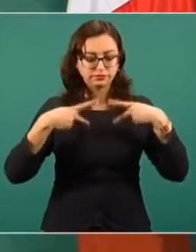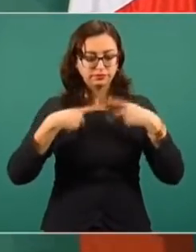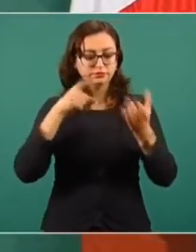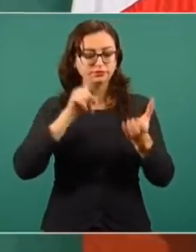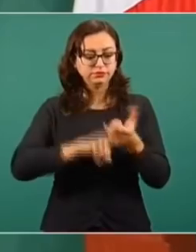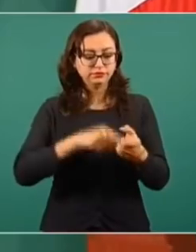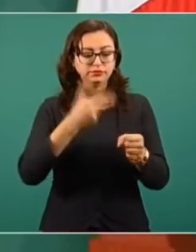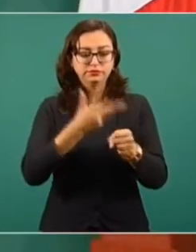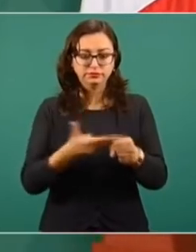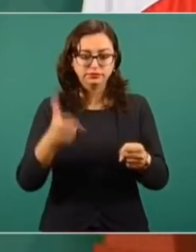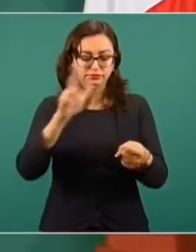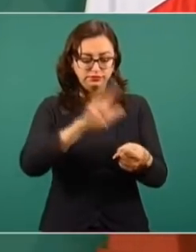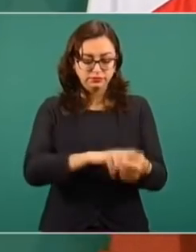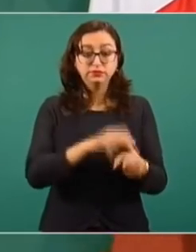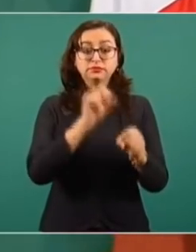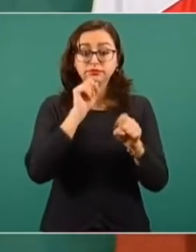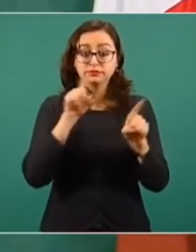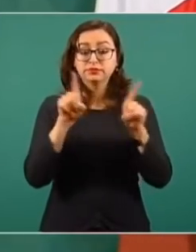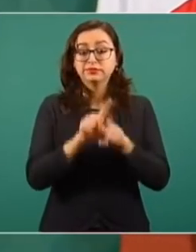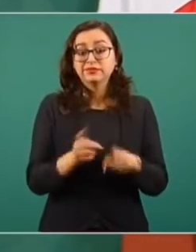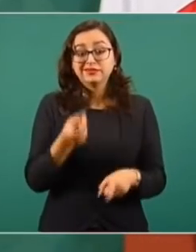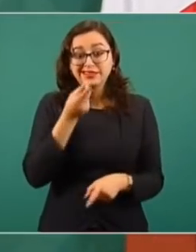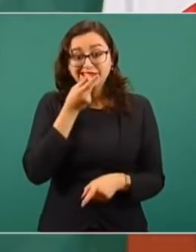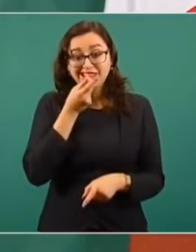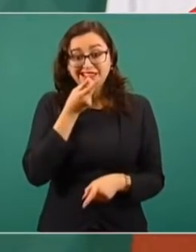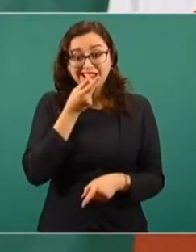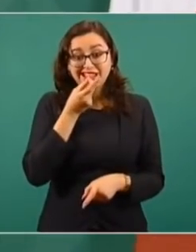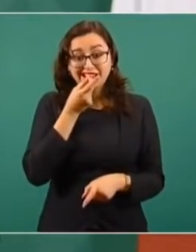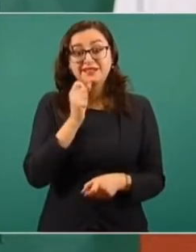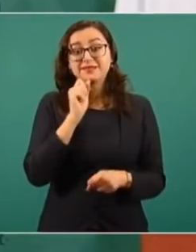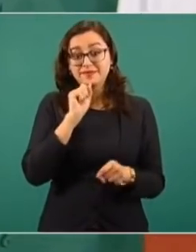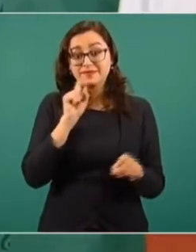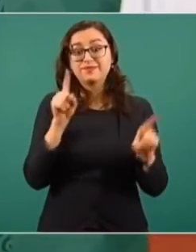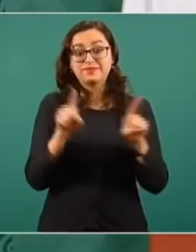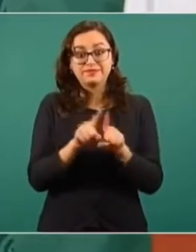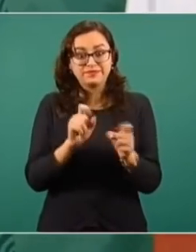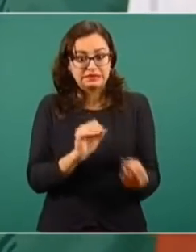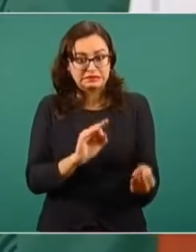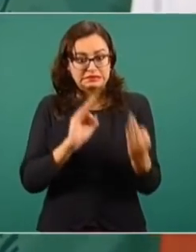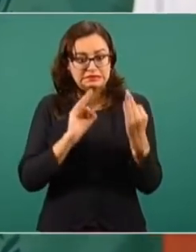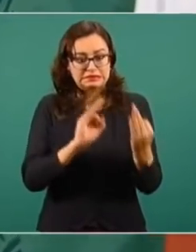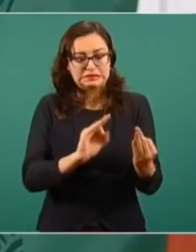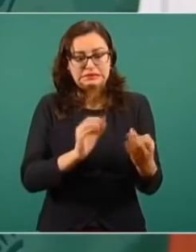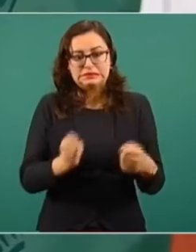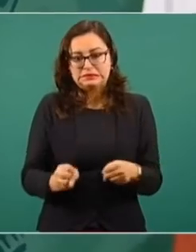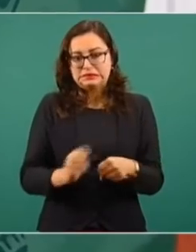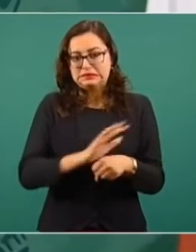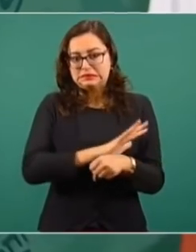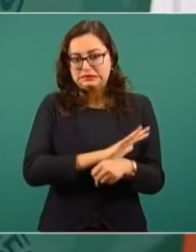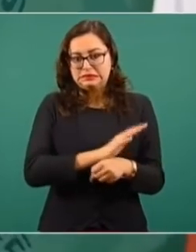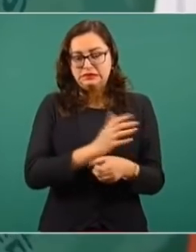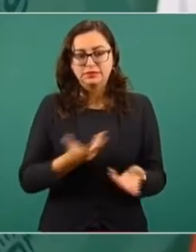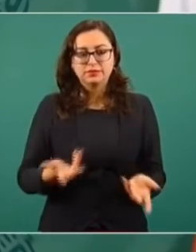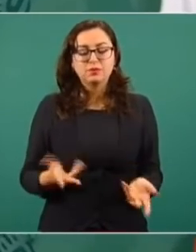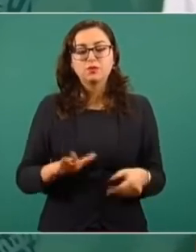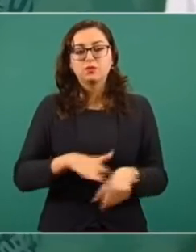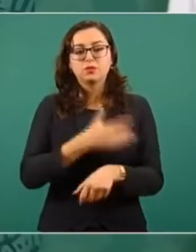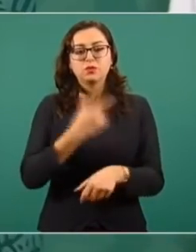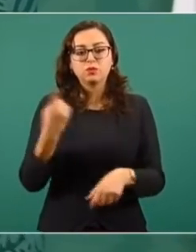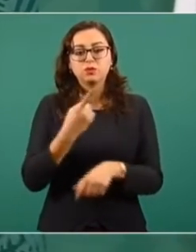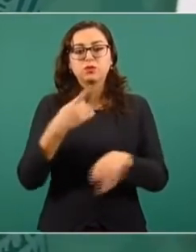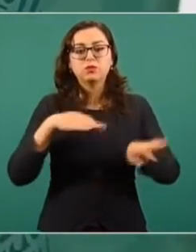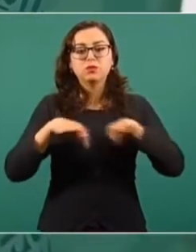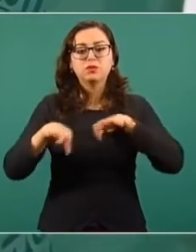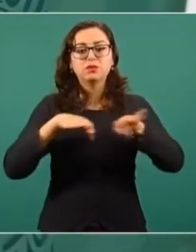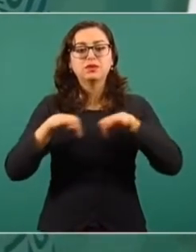en el caso de los dentistas, los dentistas están también en esta primera línea de atención. ¿Por qué? Pues porque están